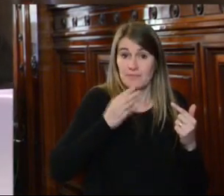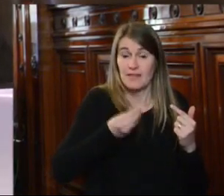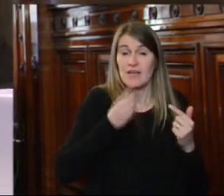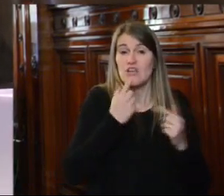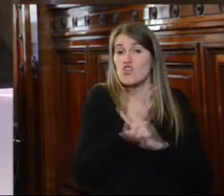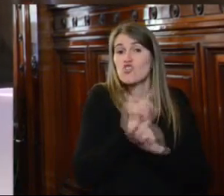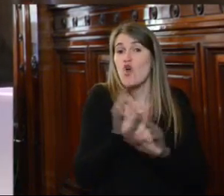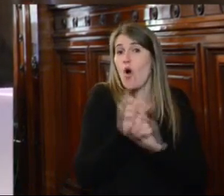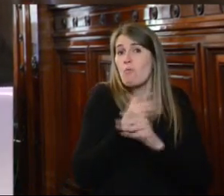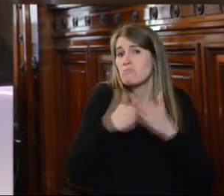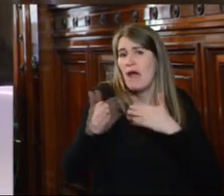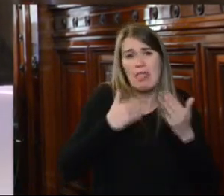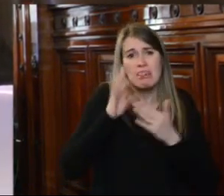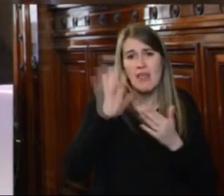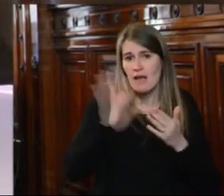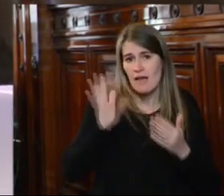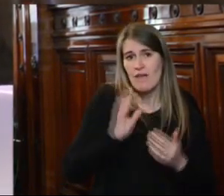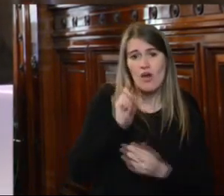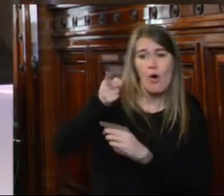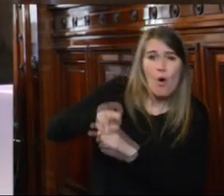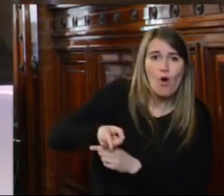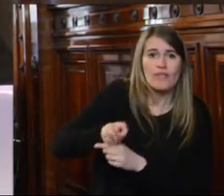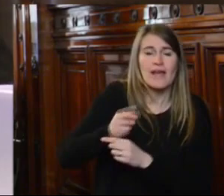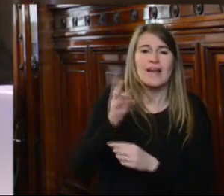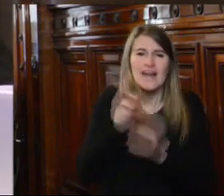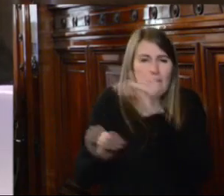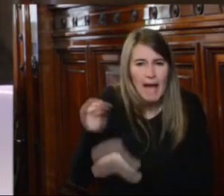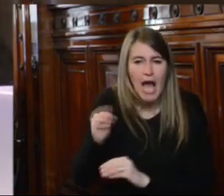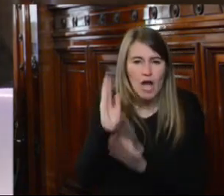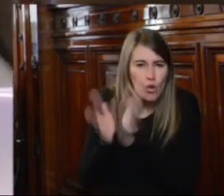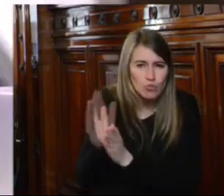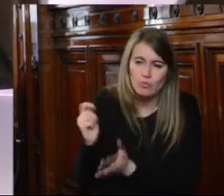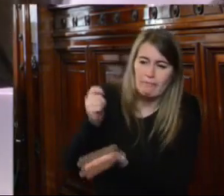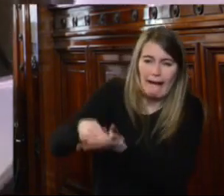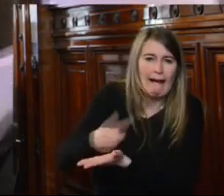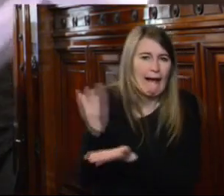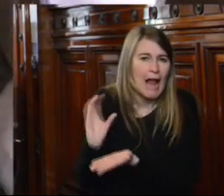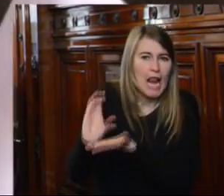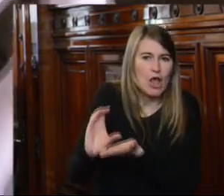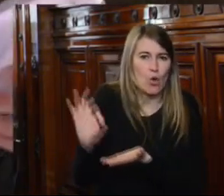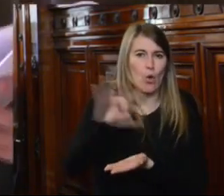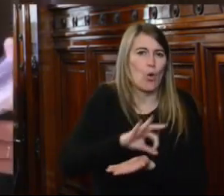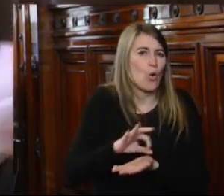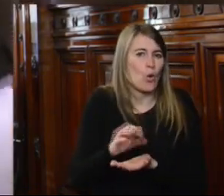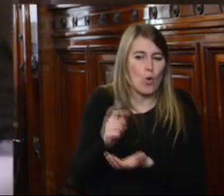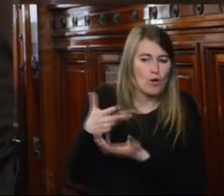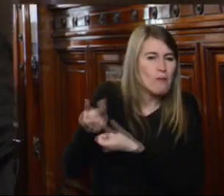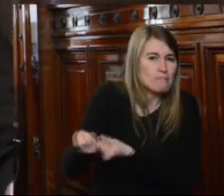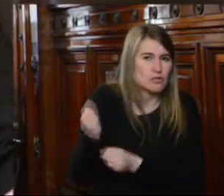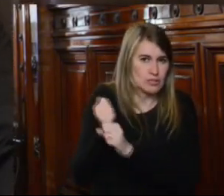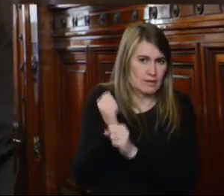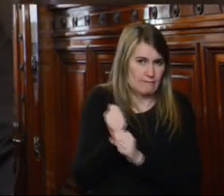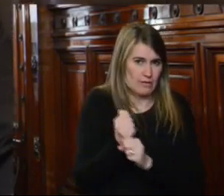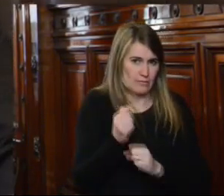la eficacia vinculante de una orden concreta de reparar como la emitida por la Institución Nacional de Derechos Humanos